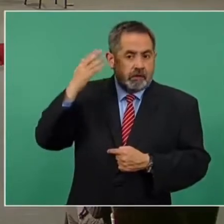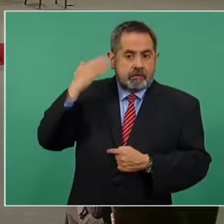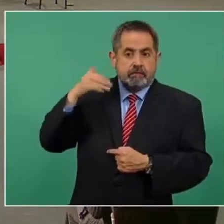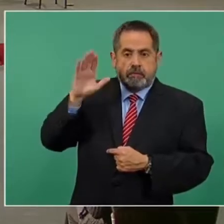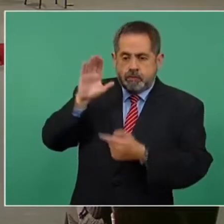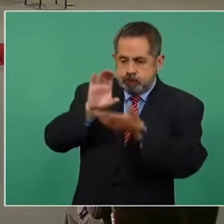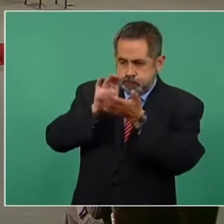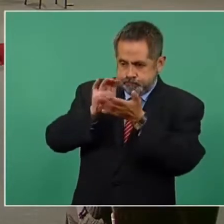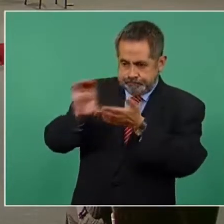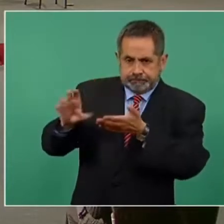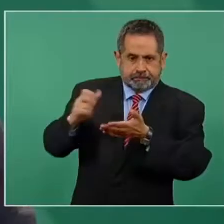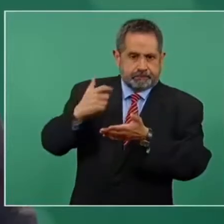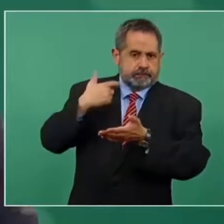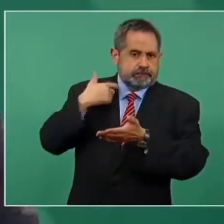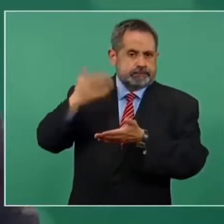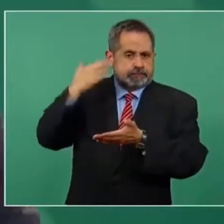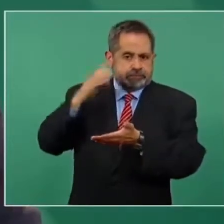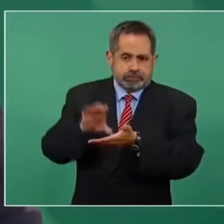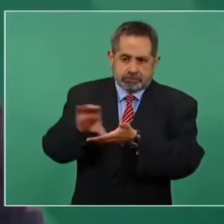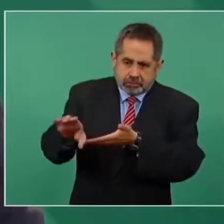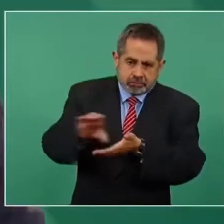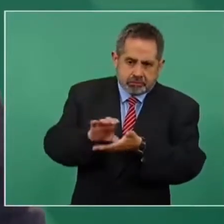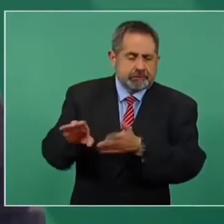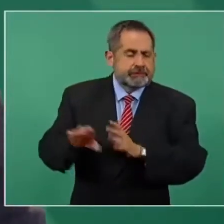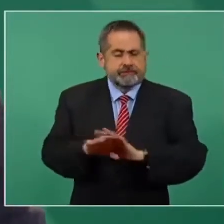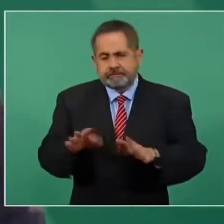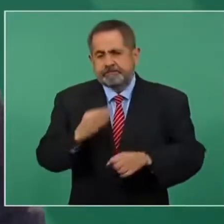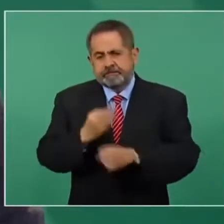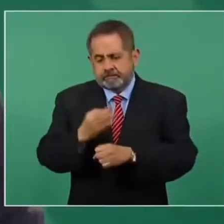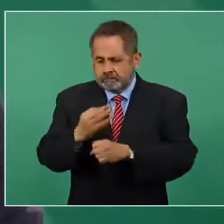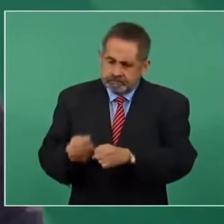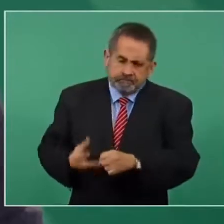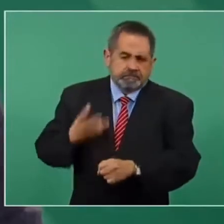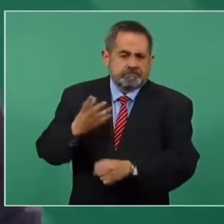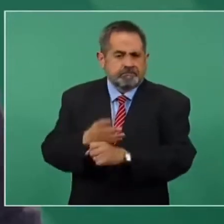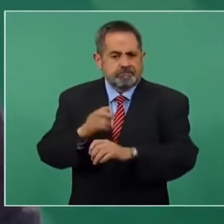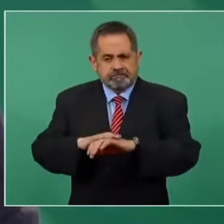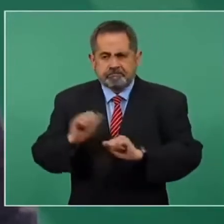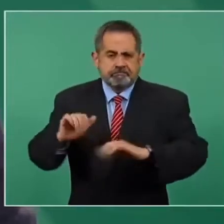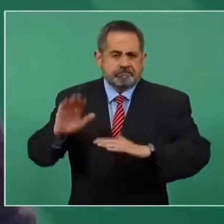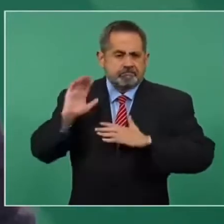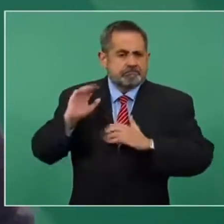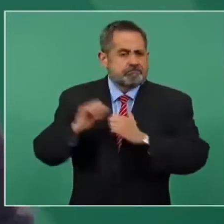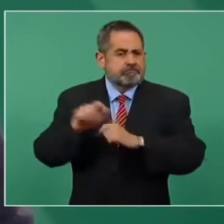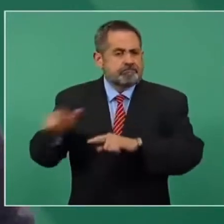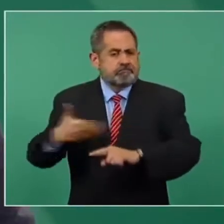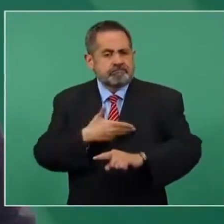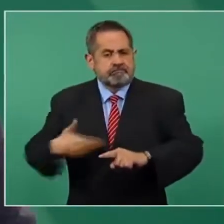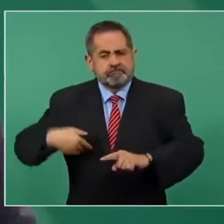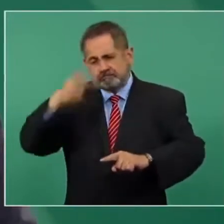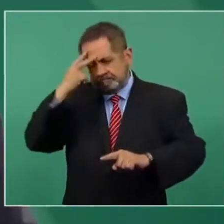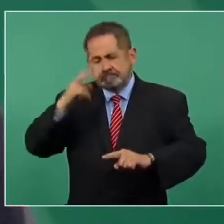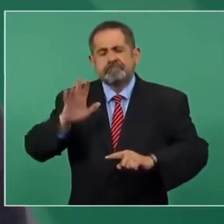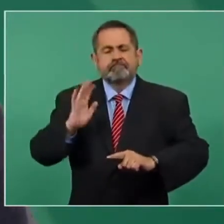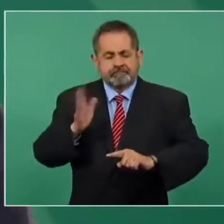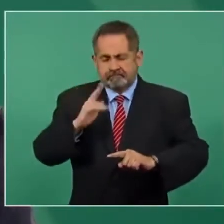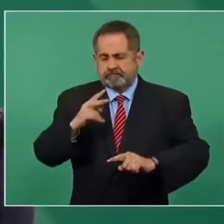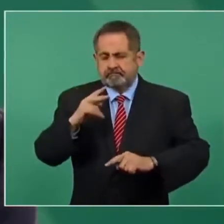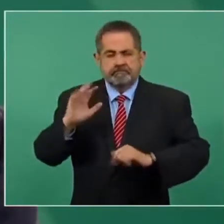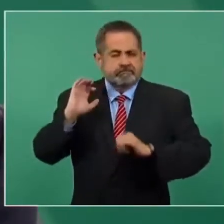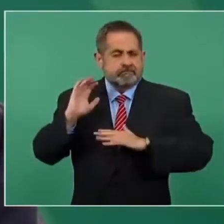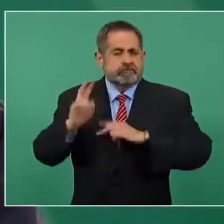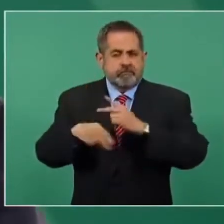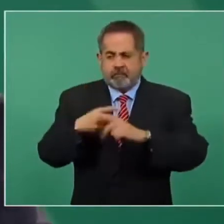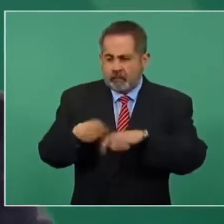los gobiernos anteriores, se han fortalecido los compromisos que establece el presidente de la República para dar no